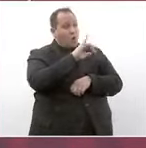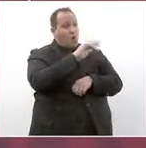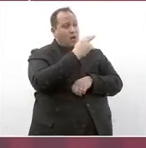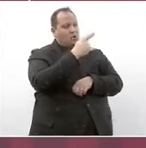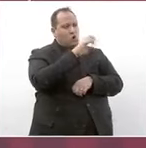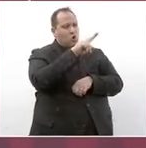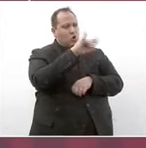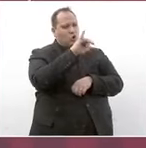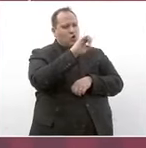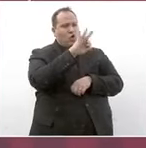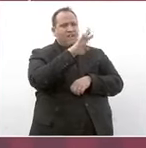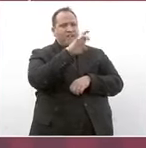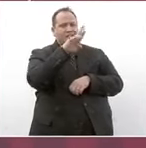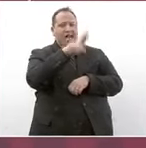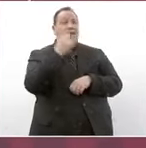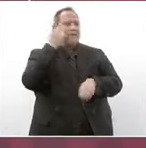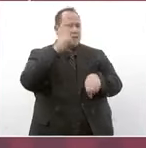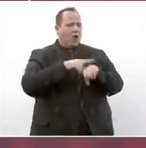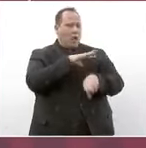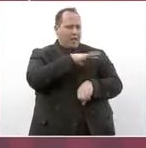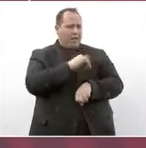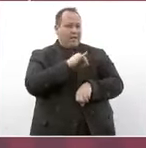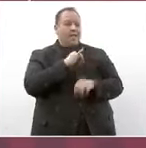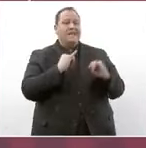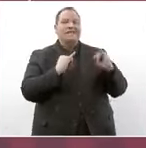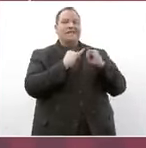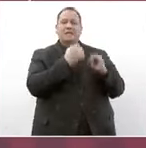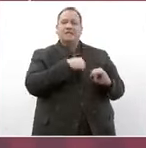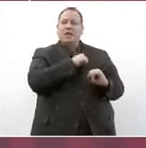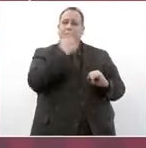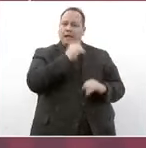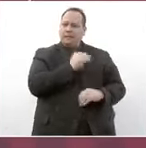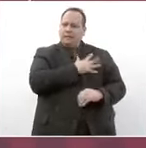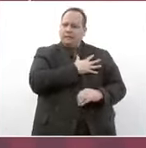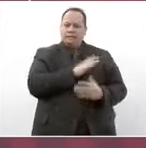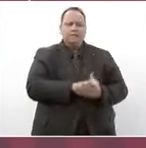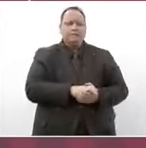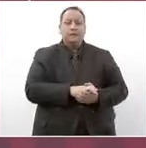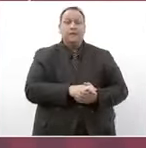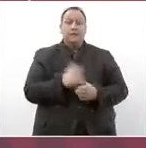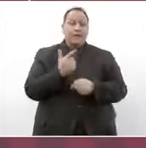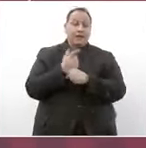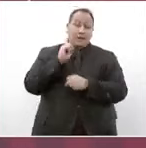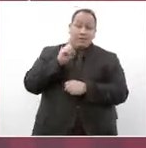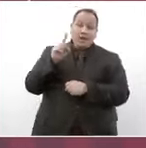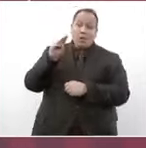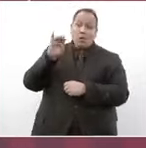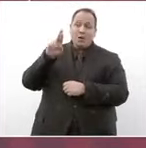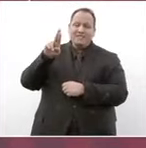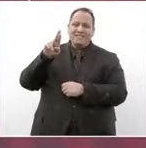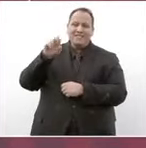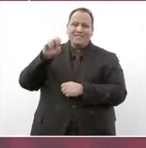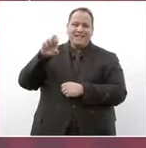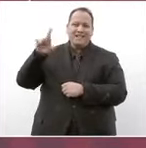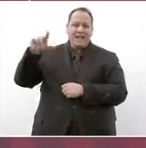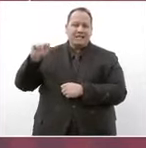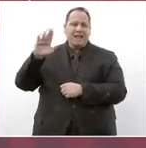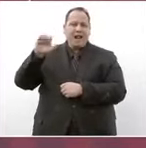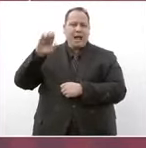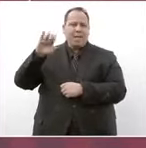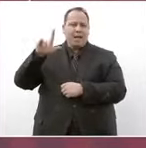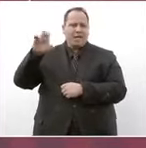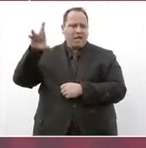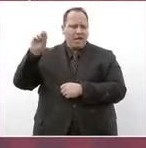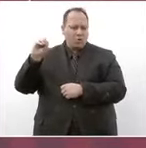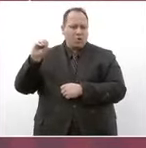Ferrer, director general del Instituto de Salud para el Bienestar. Licenciada Montserrat Caballero,